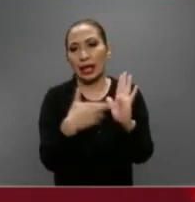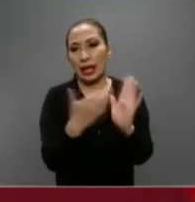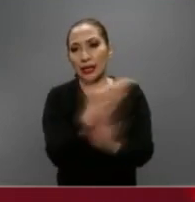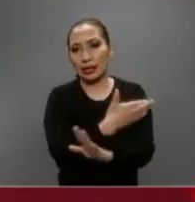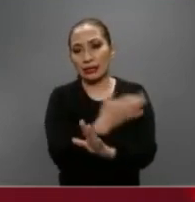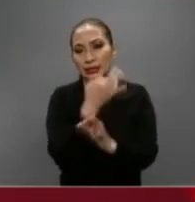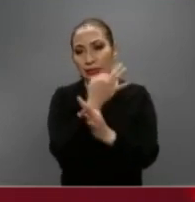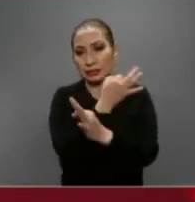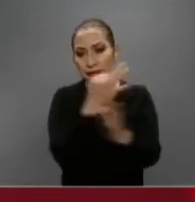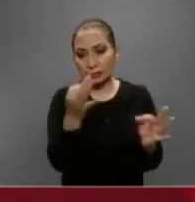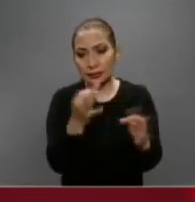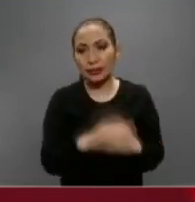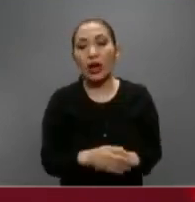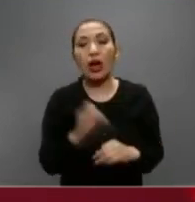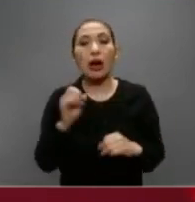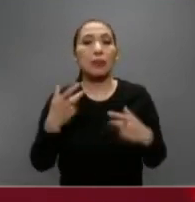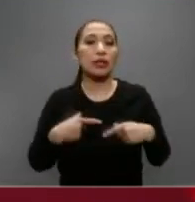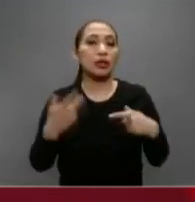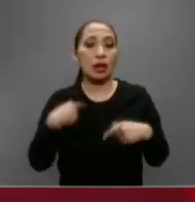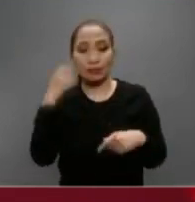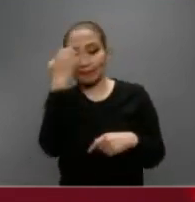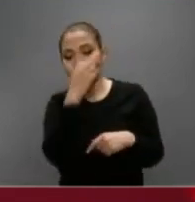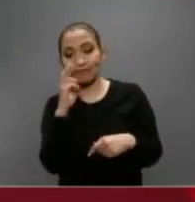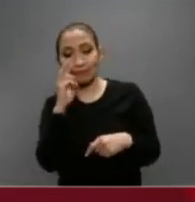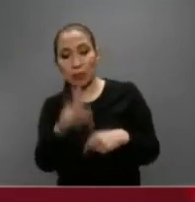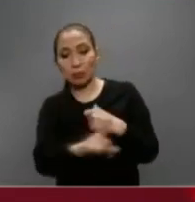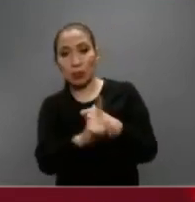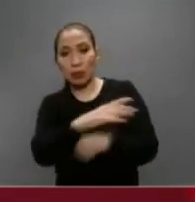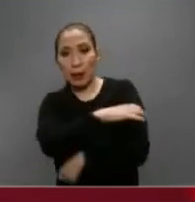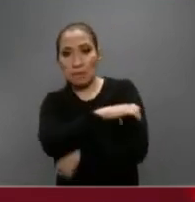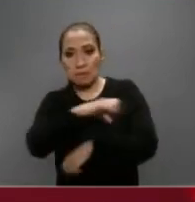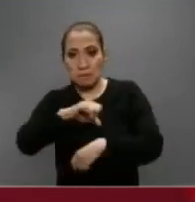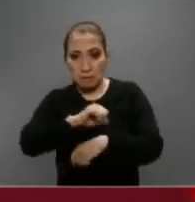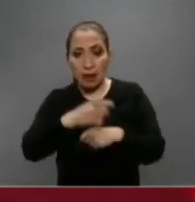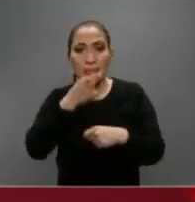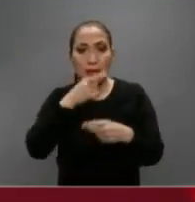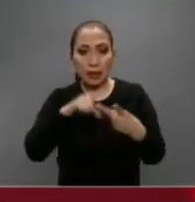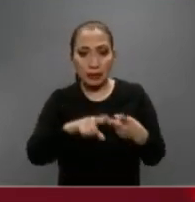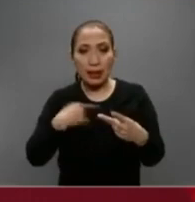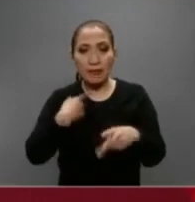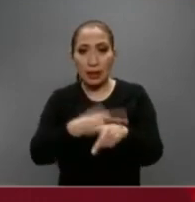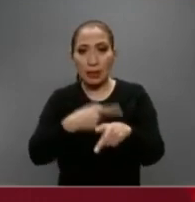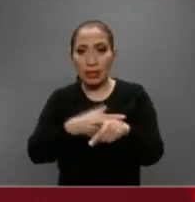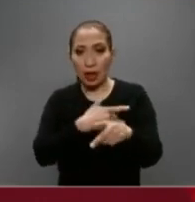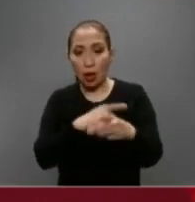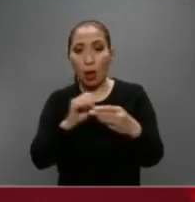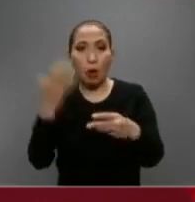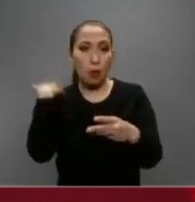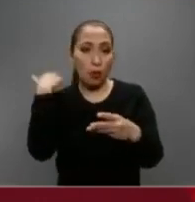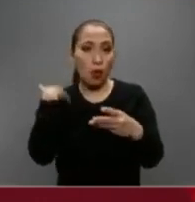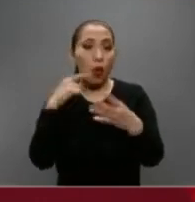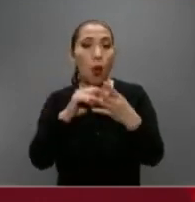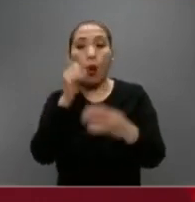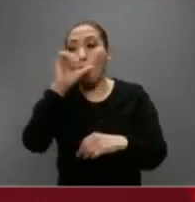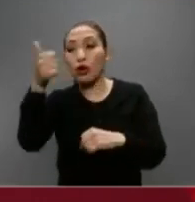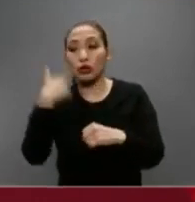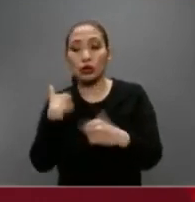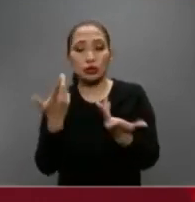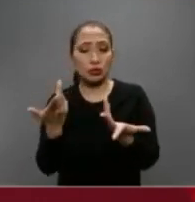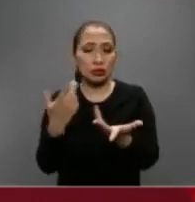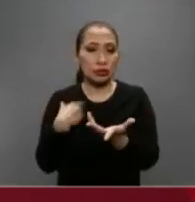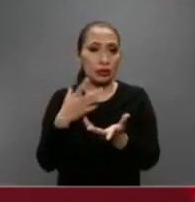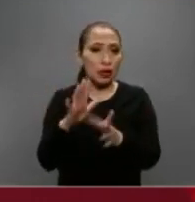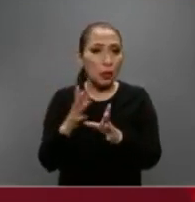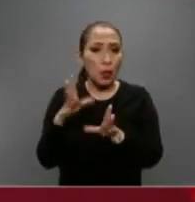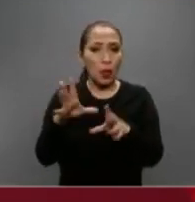previamente publicada. O bien personas con diagnóstico de hipertensión arterial, diabetes, enfermedad cardíaca o pulmonar, inmunosupresión,